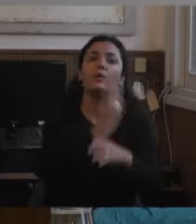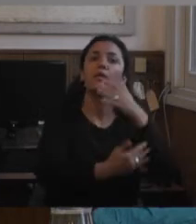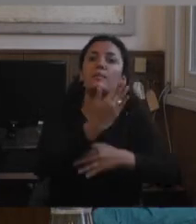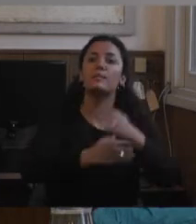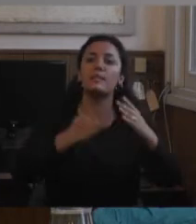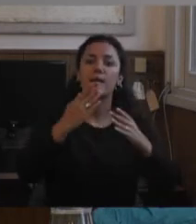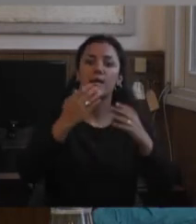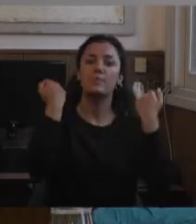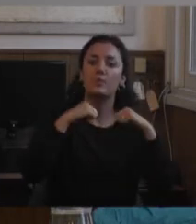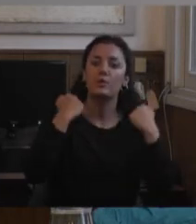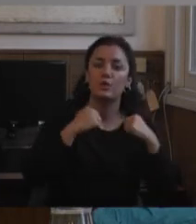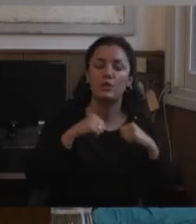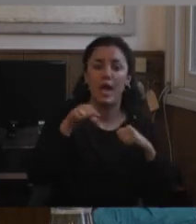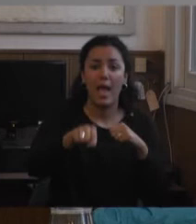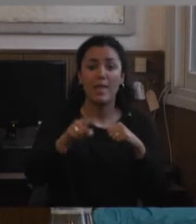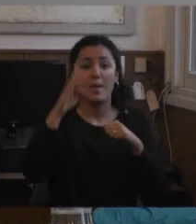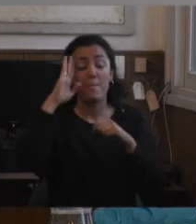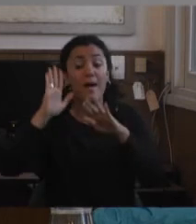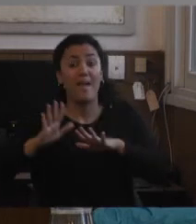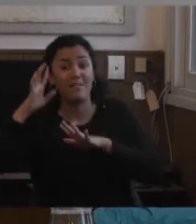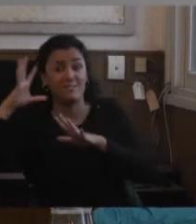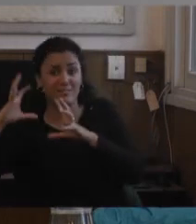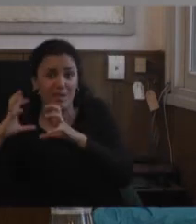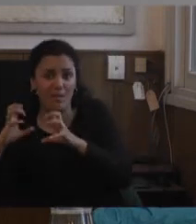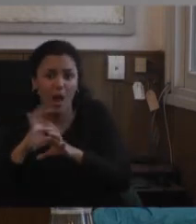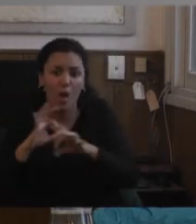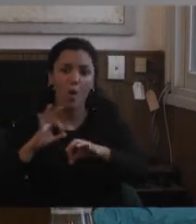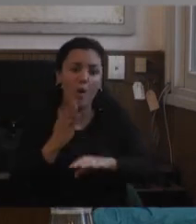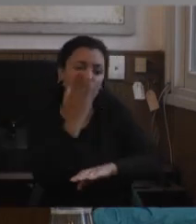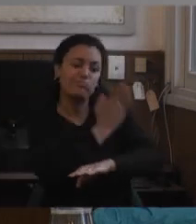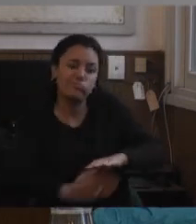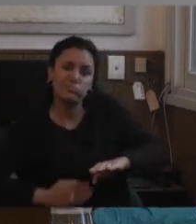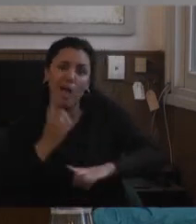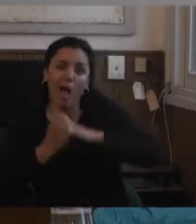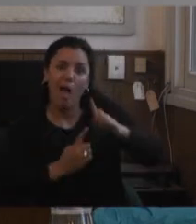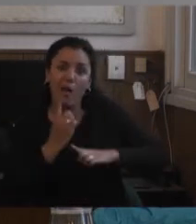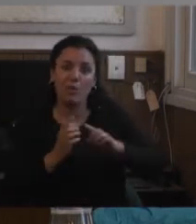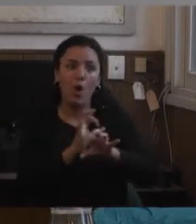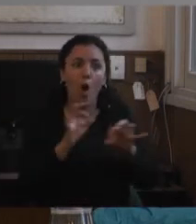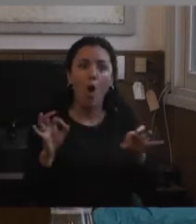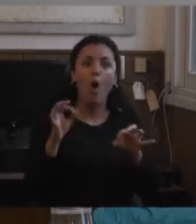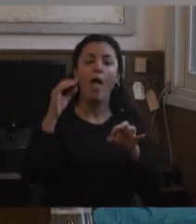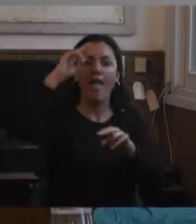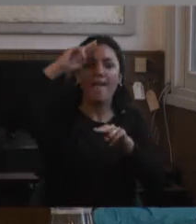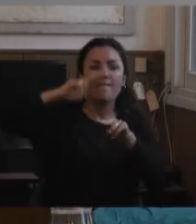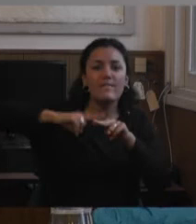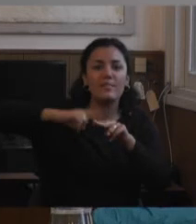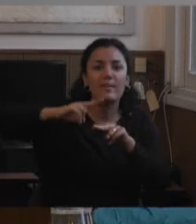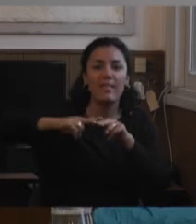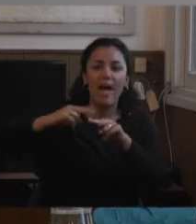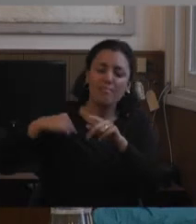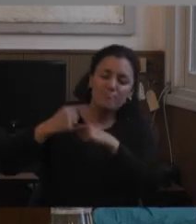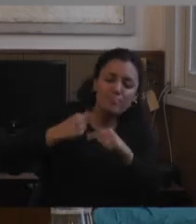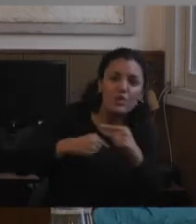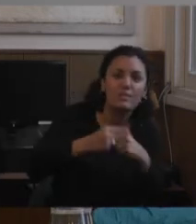lo mismo si tenías parálisis cerebral, si estabas amputado, si tenías una enfermedad degenerativa, todas eran discapacidad motora, pero era